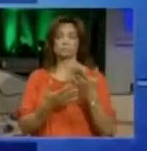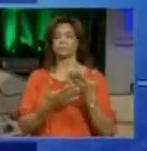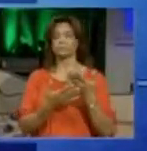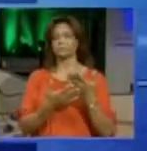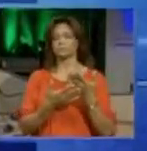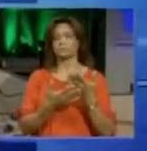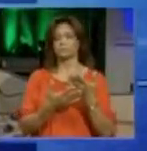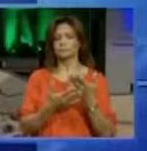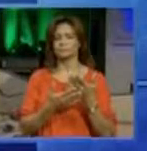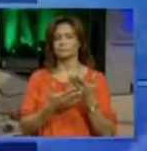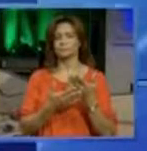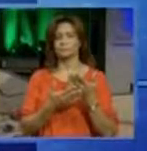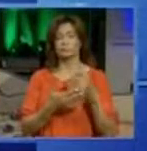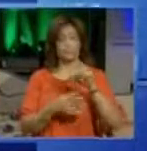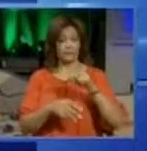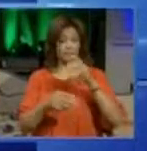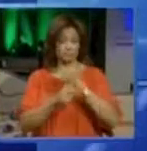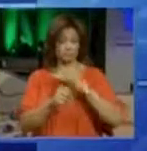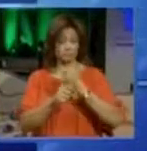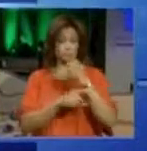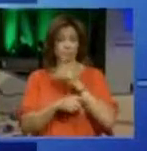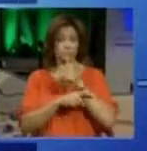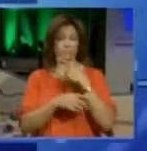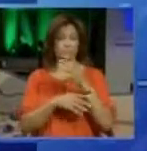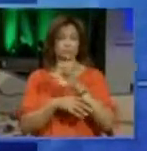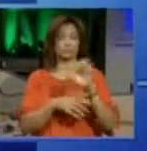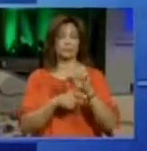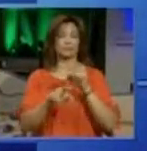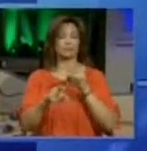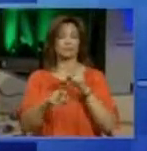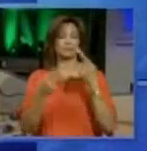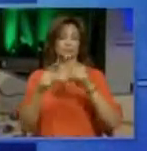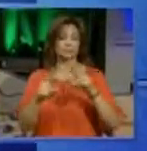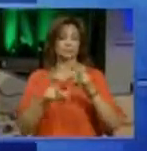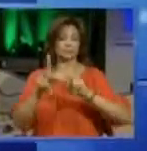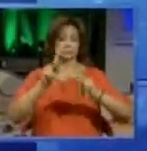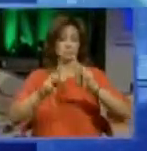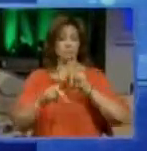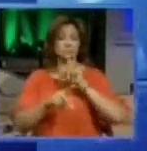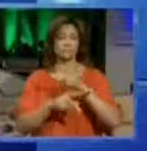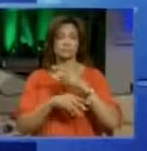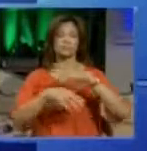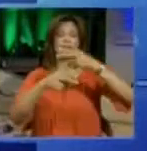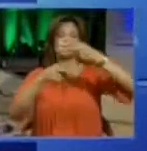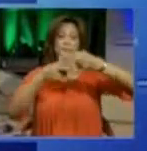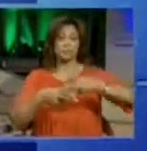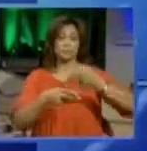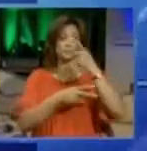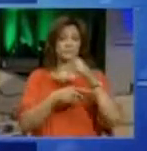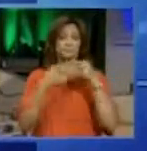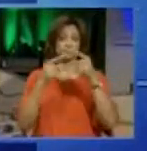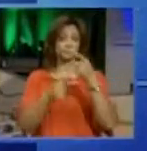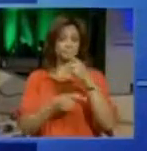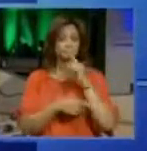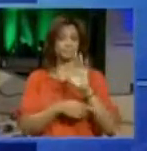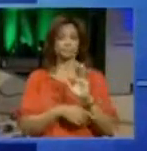Quién era el jefe de operaciones para ese tiempo cuando ella estaba en el este. Exactamente, porque esa persona está mencionada en la declaración